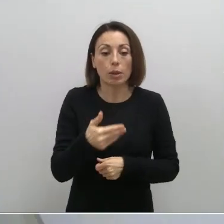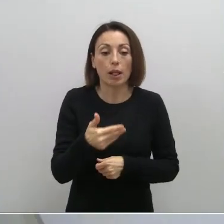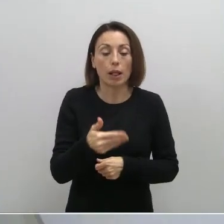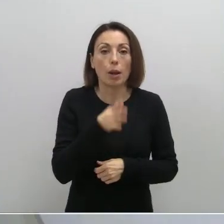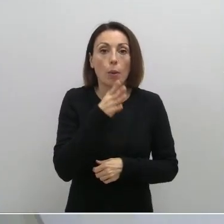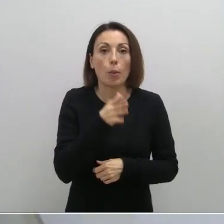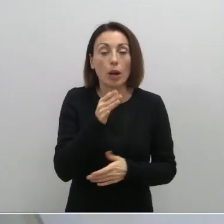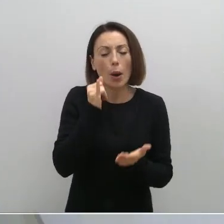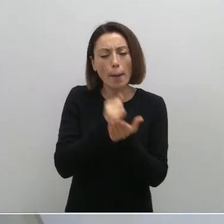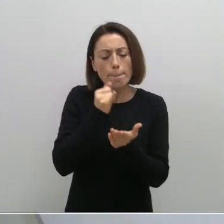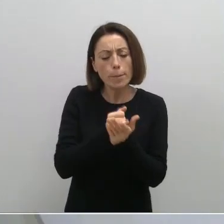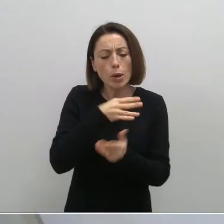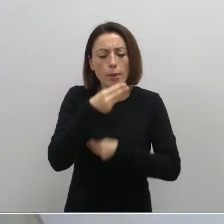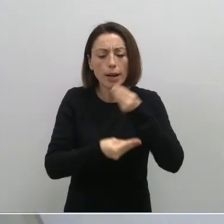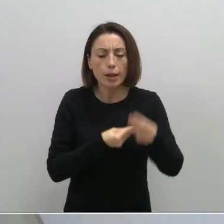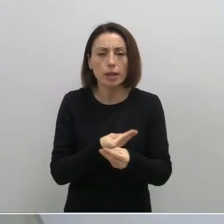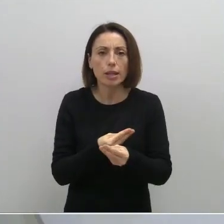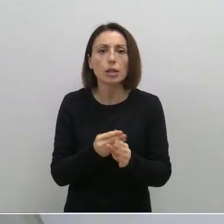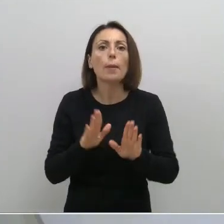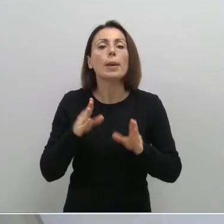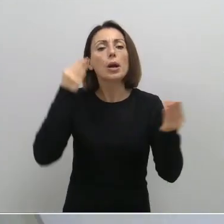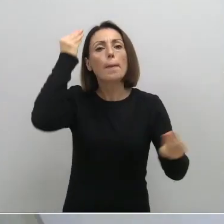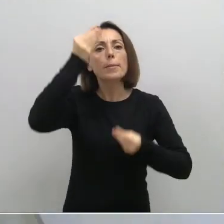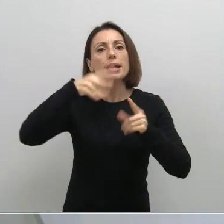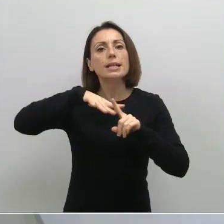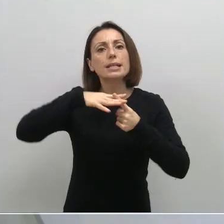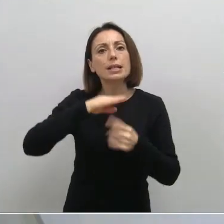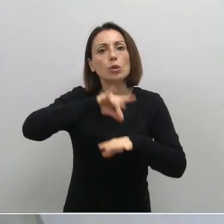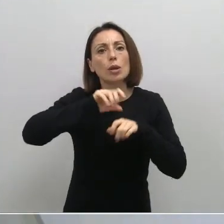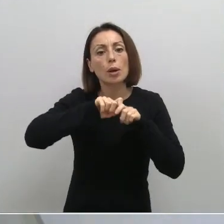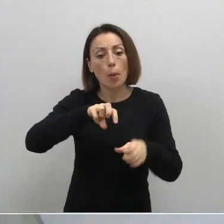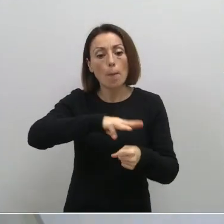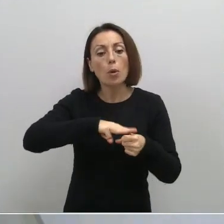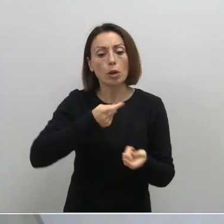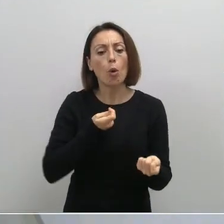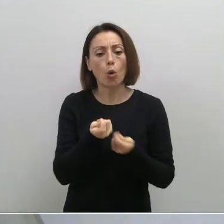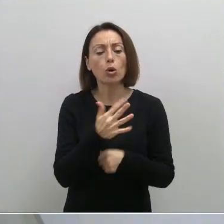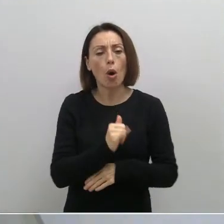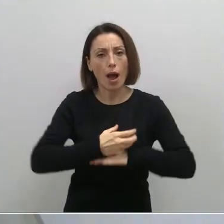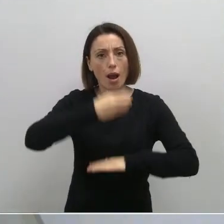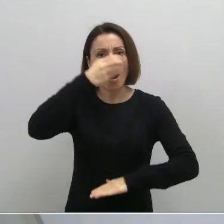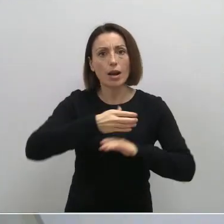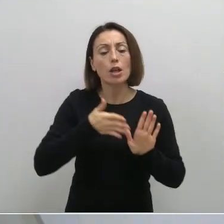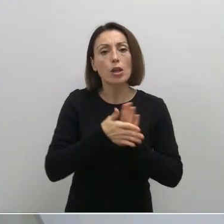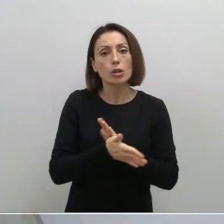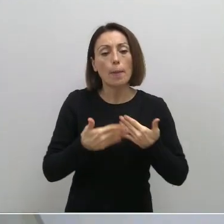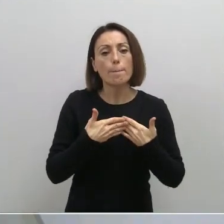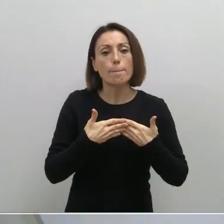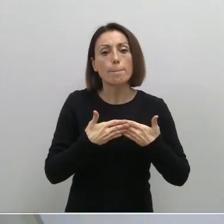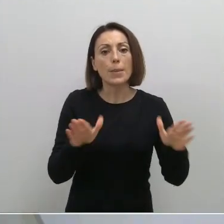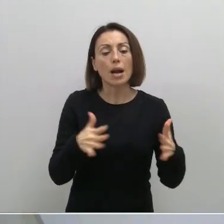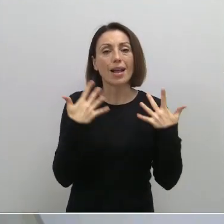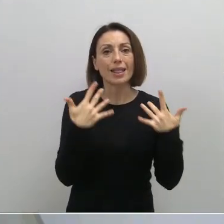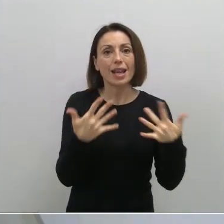porque se están haciendo pruebas, pero, pesar de eso, consideramos que la situación epidemiológica del municipio está controlada y se permitirá abrir las terrazas a un